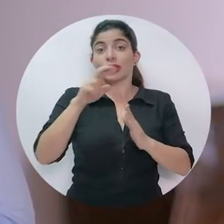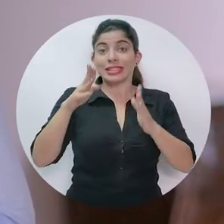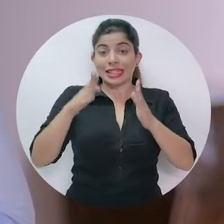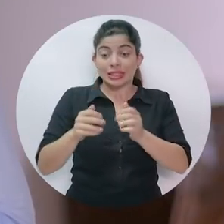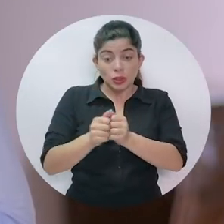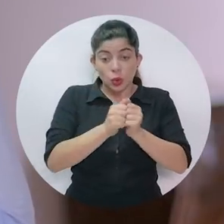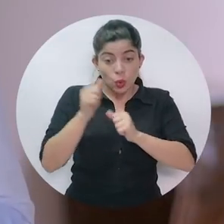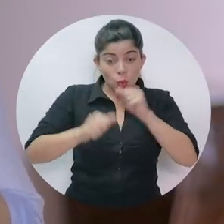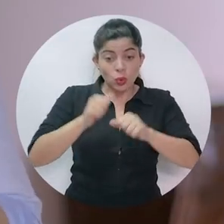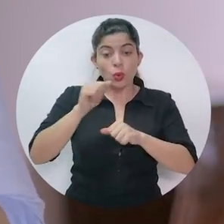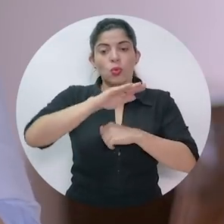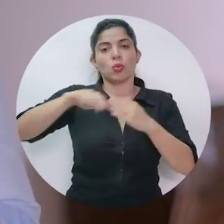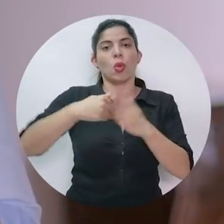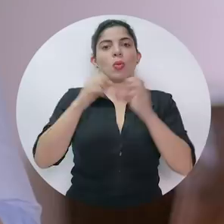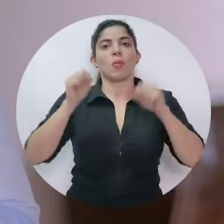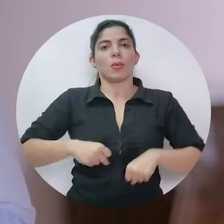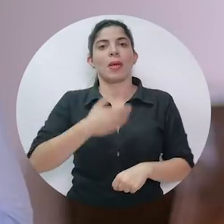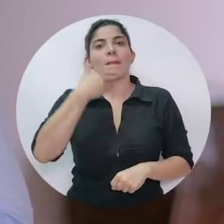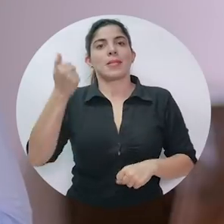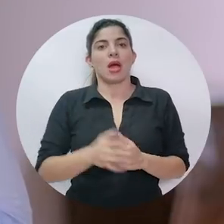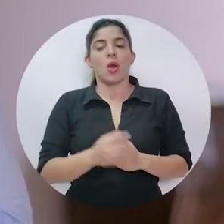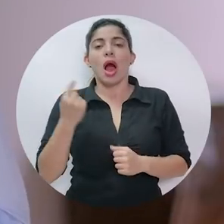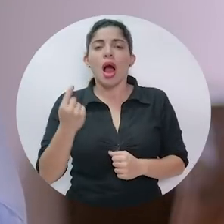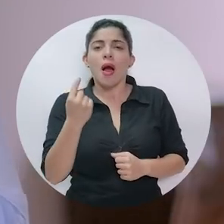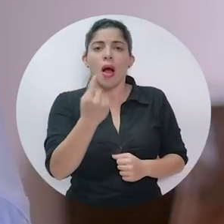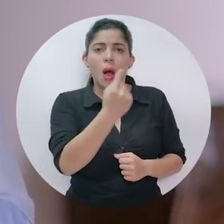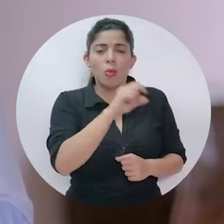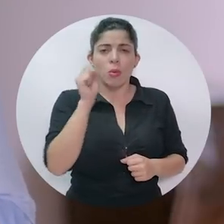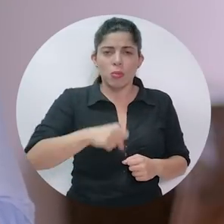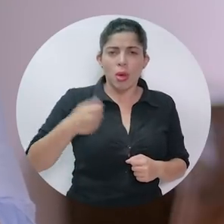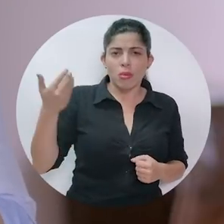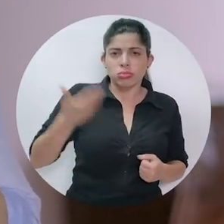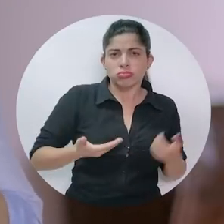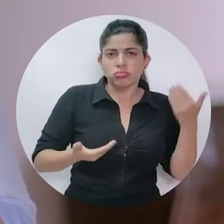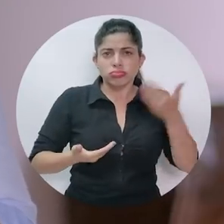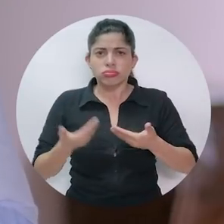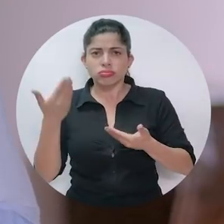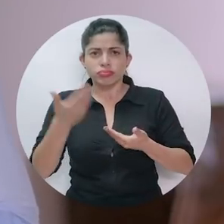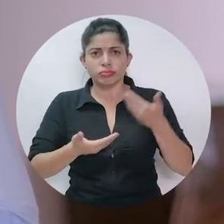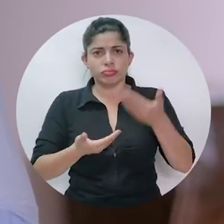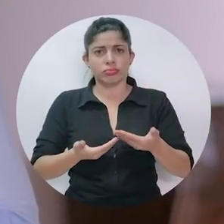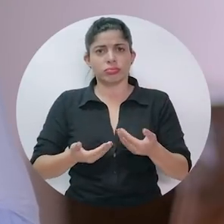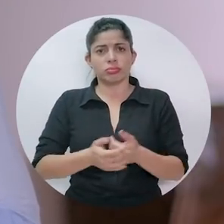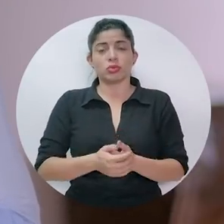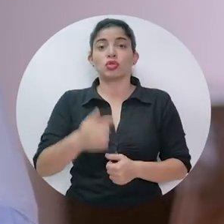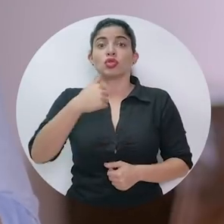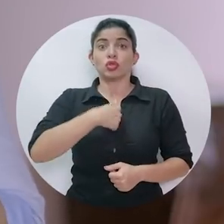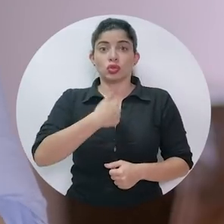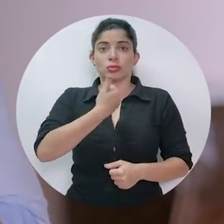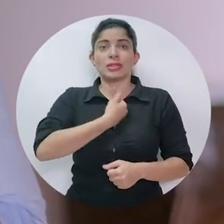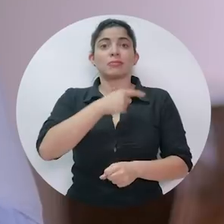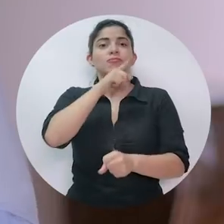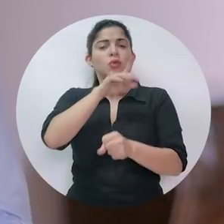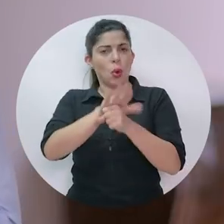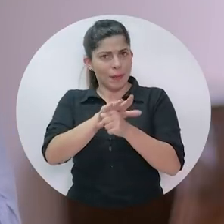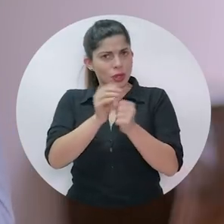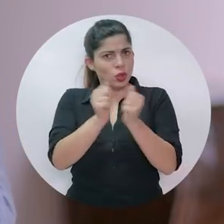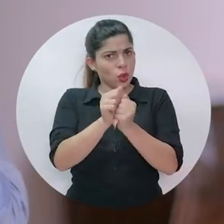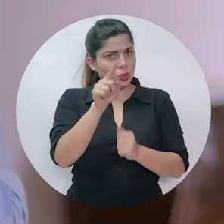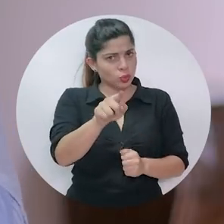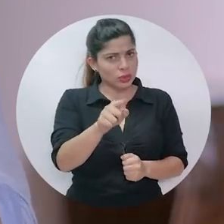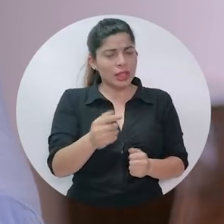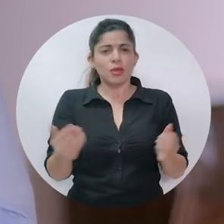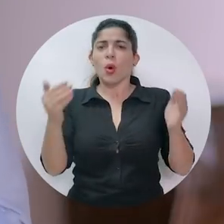costarricenses el que estemos mejor todos. Cada uno tiene algo que aportar. Yo me